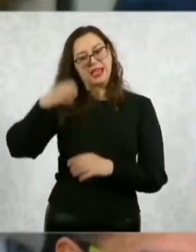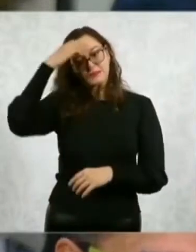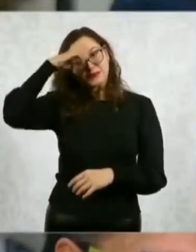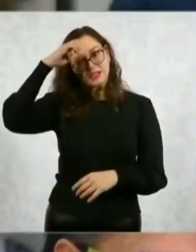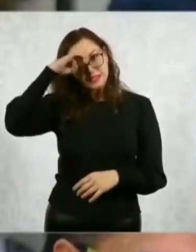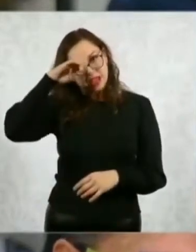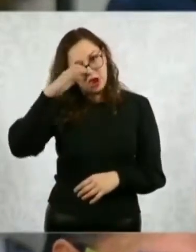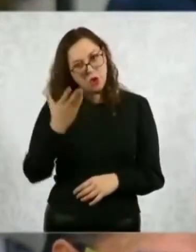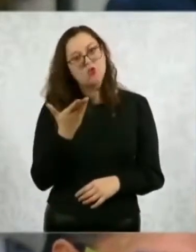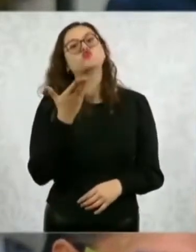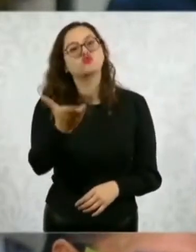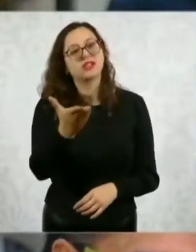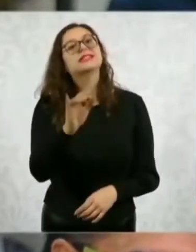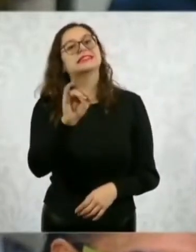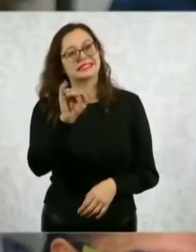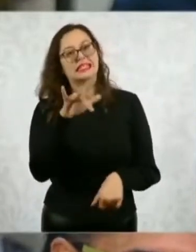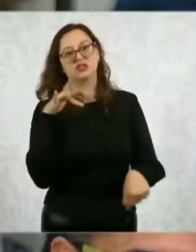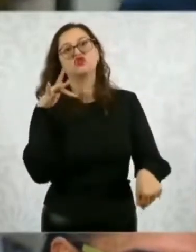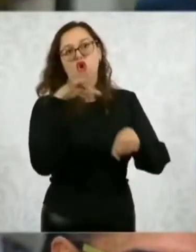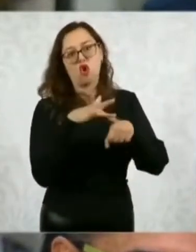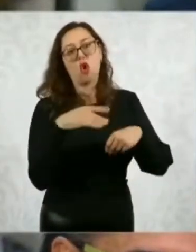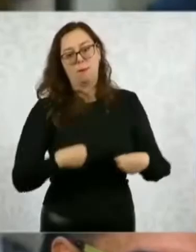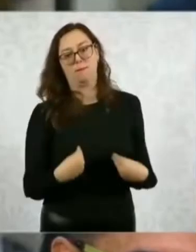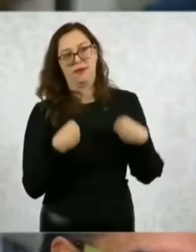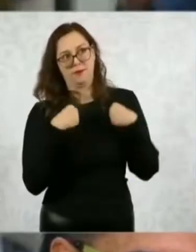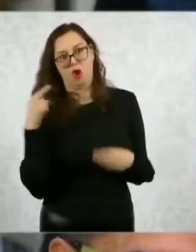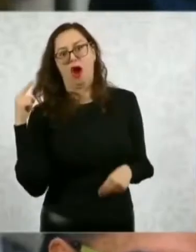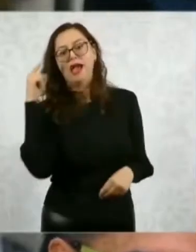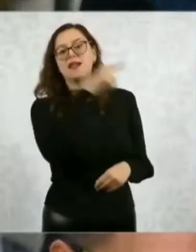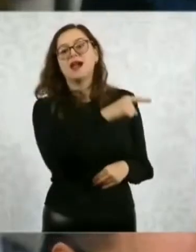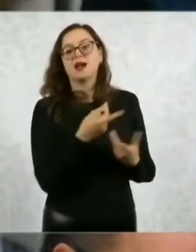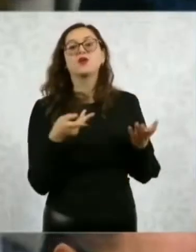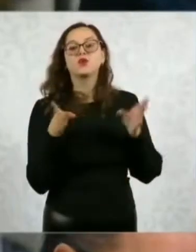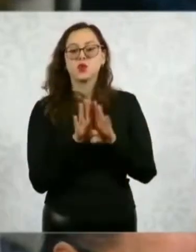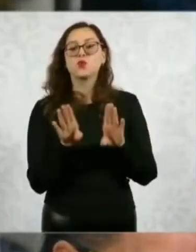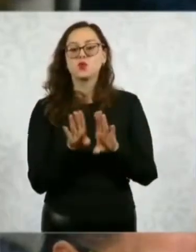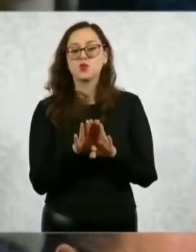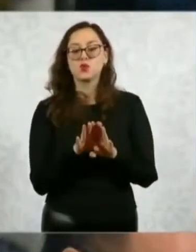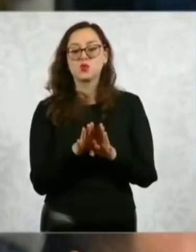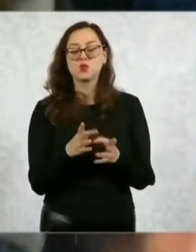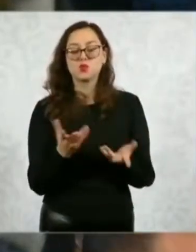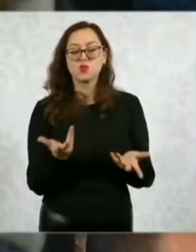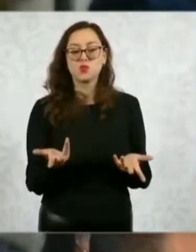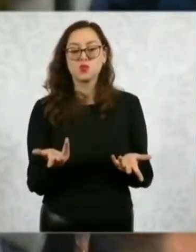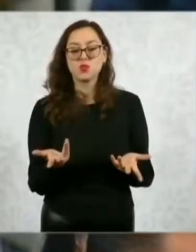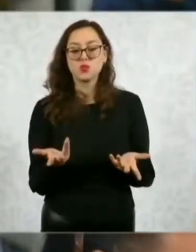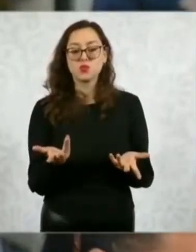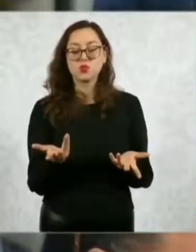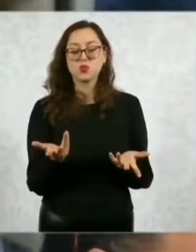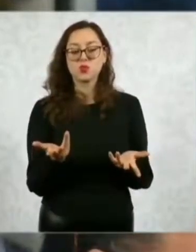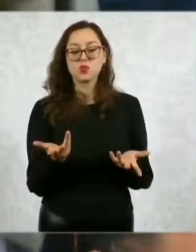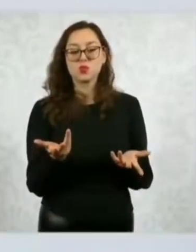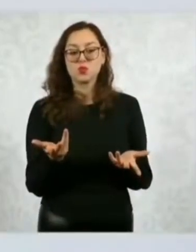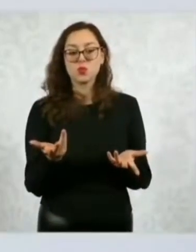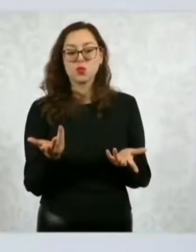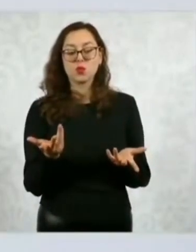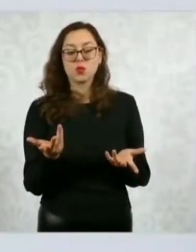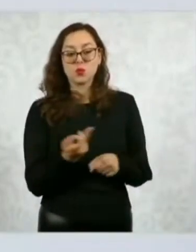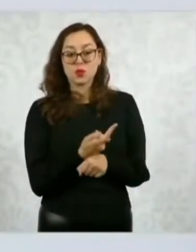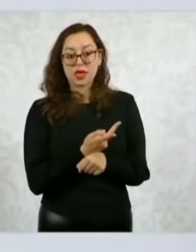convivir con esta comunidad pujante. Se lo pregunto porque habrá